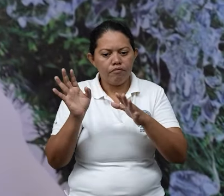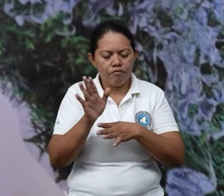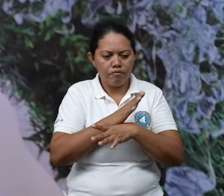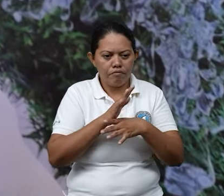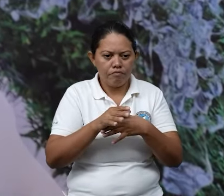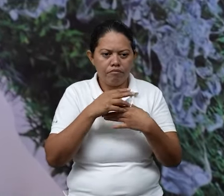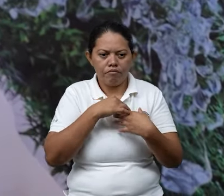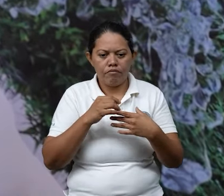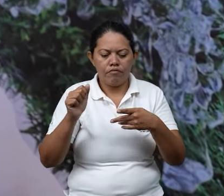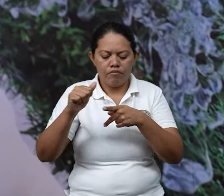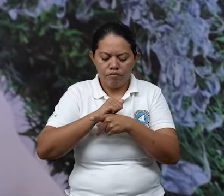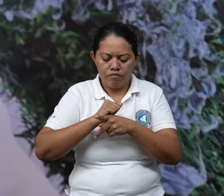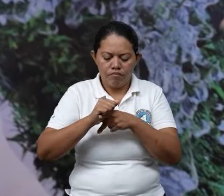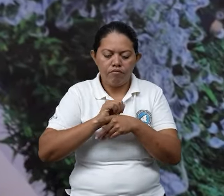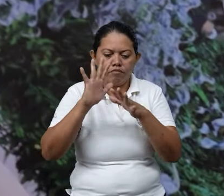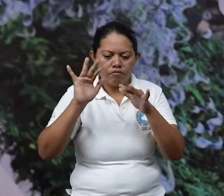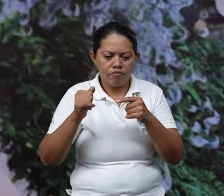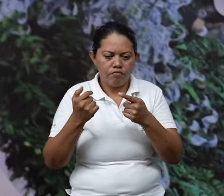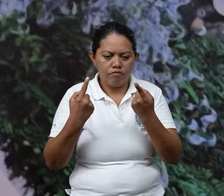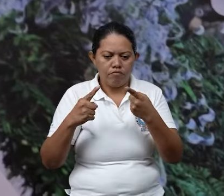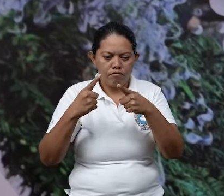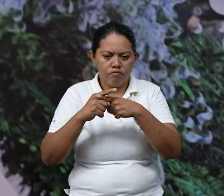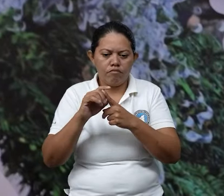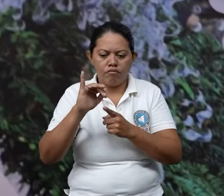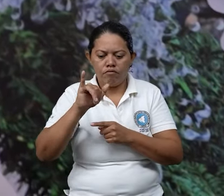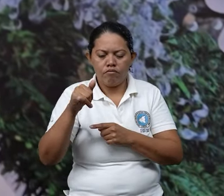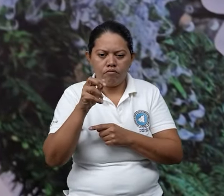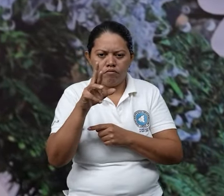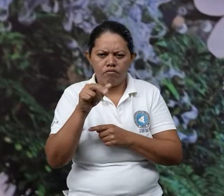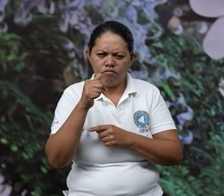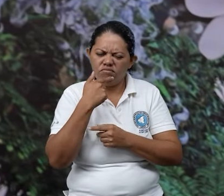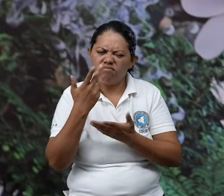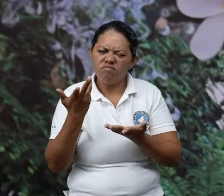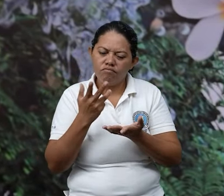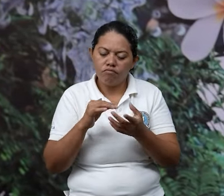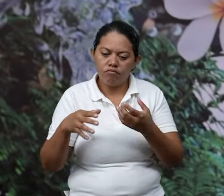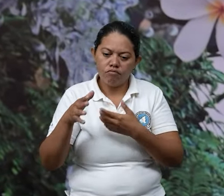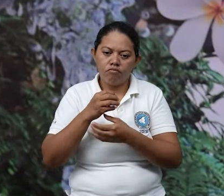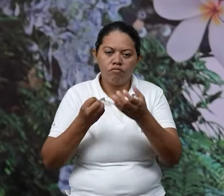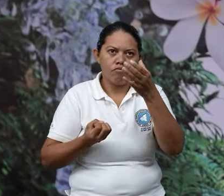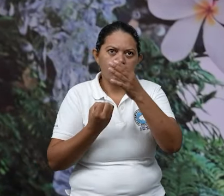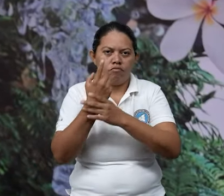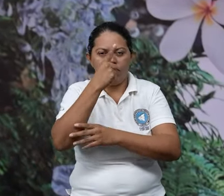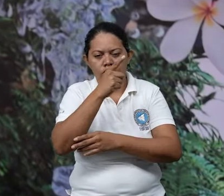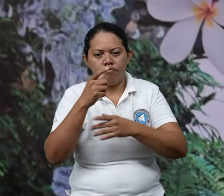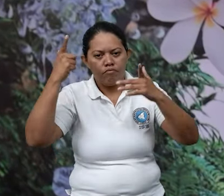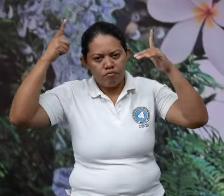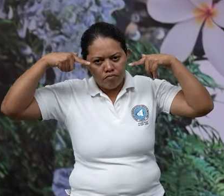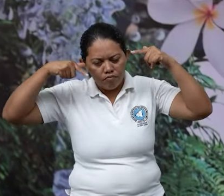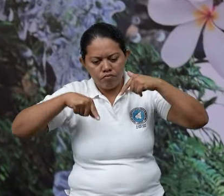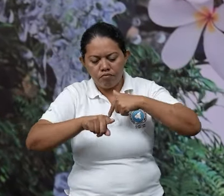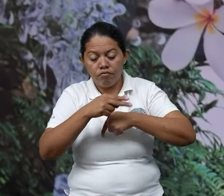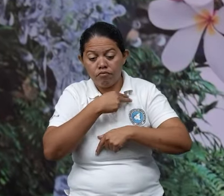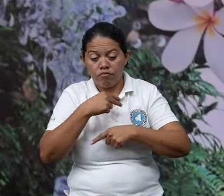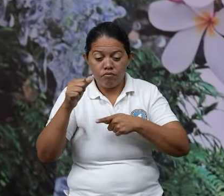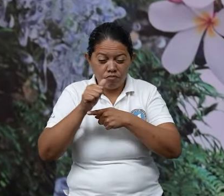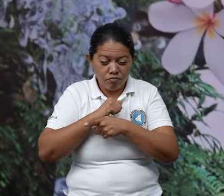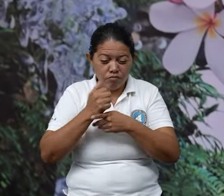hicimos un trabajo práctico de georreferenciación en el volcán Masaya hicimos